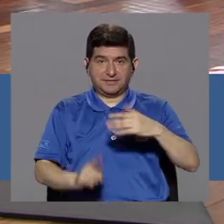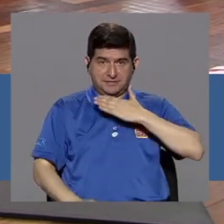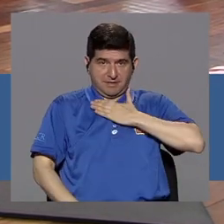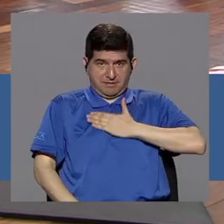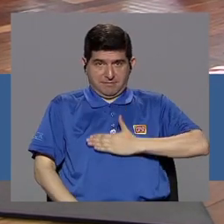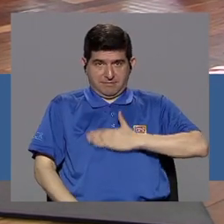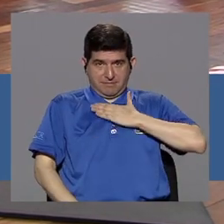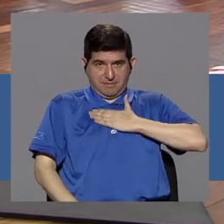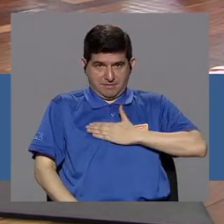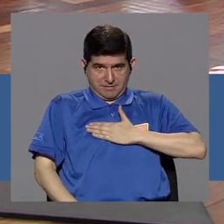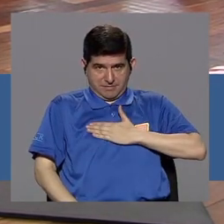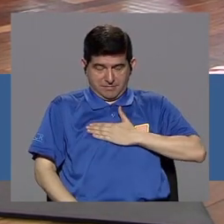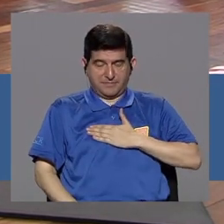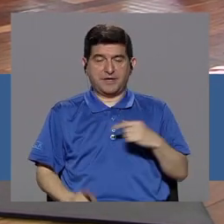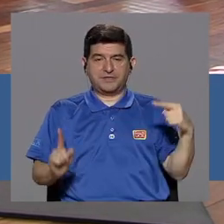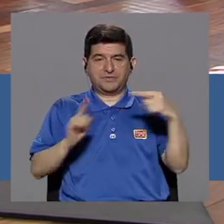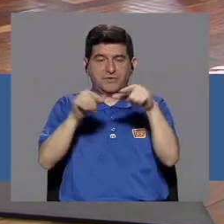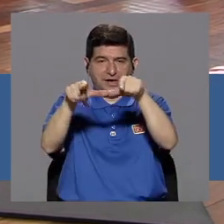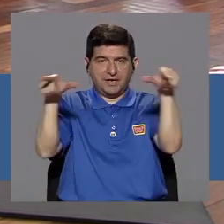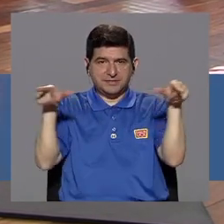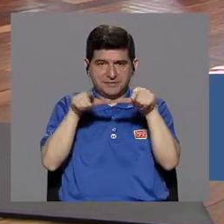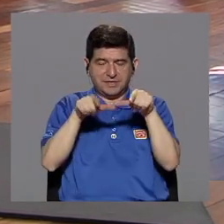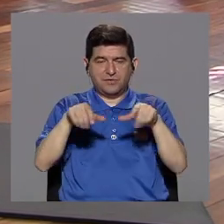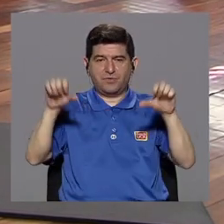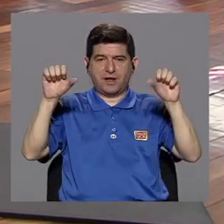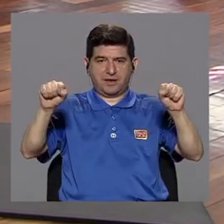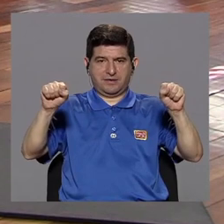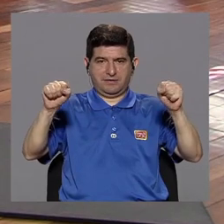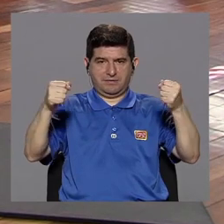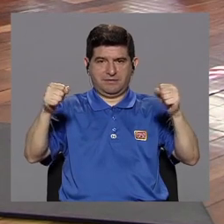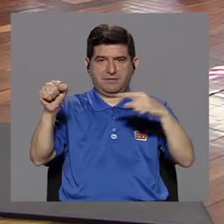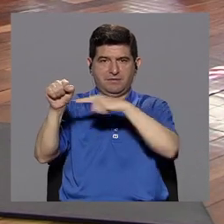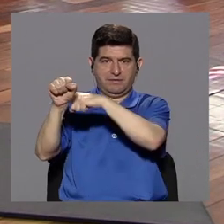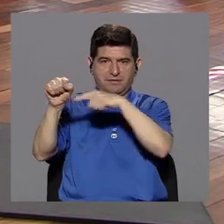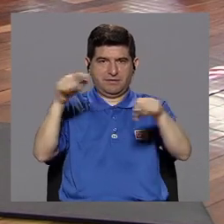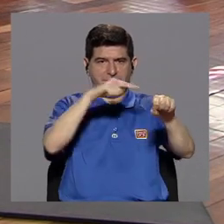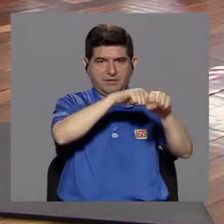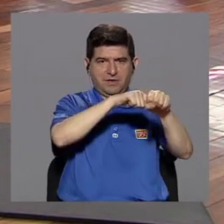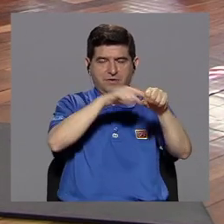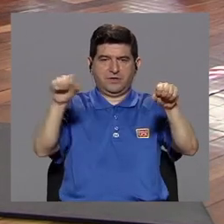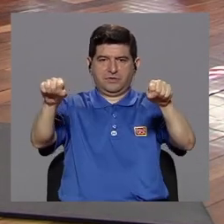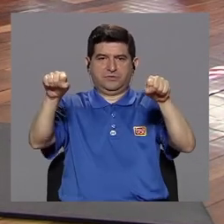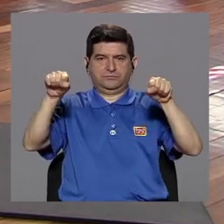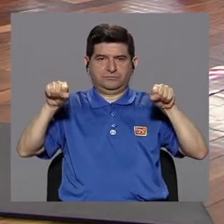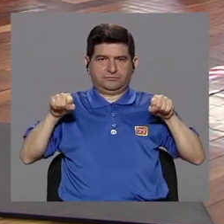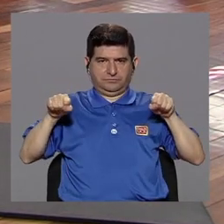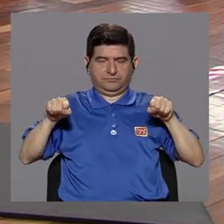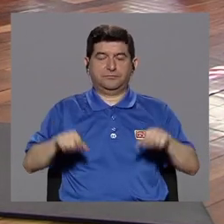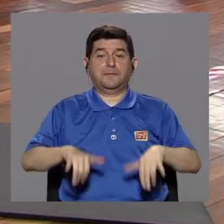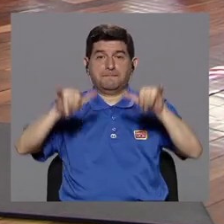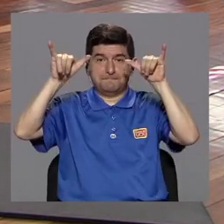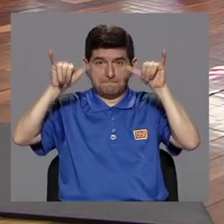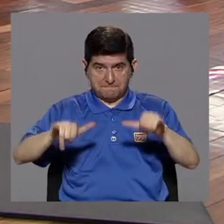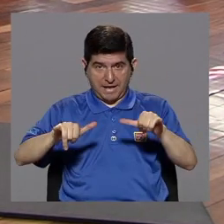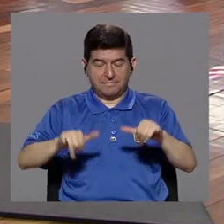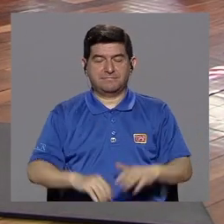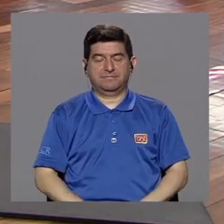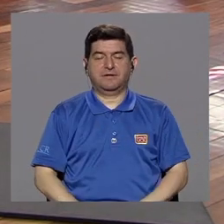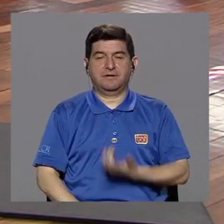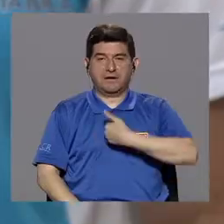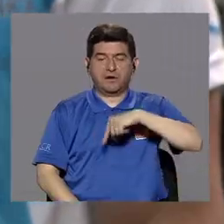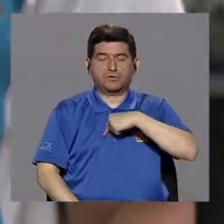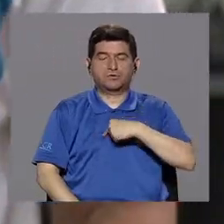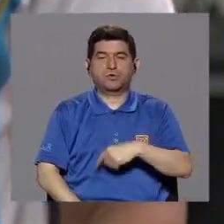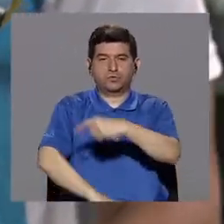llegue a la posición de las muñecas o alinearse con las muñecas. Vamos a mantener